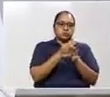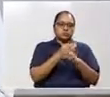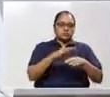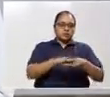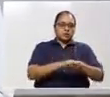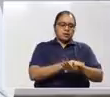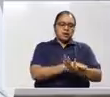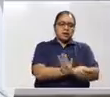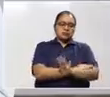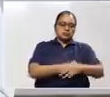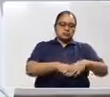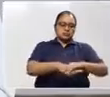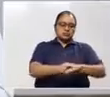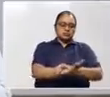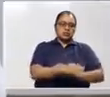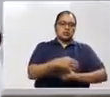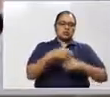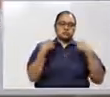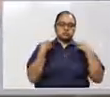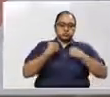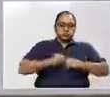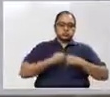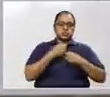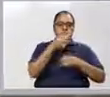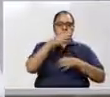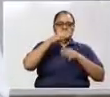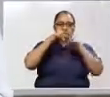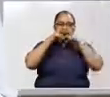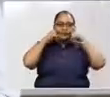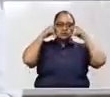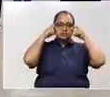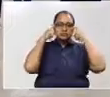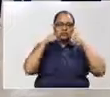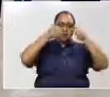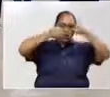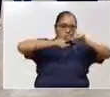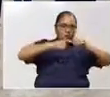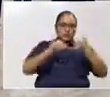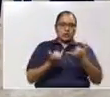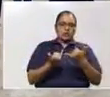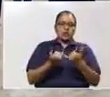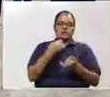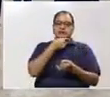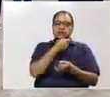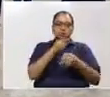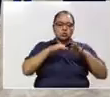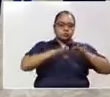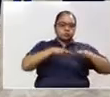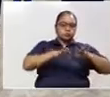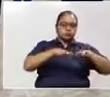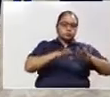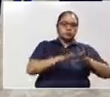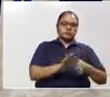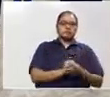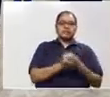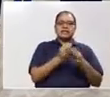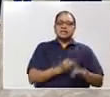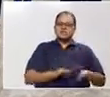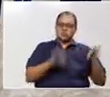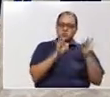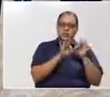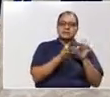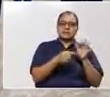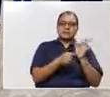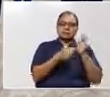todos esos implementos. Ahora el ministro Madero terminó de cerrar un acuerdo muy importante con el sector de la maquila. Y no quiero